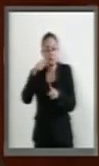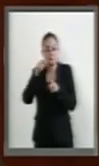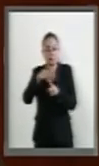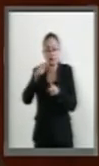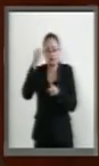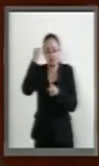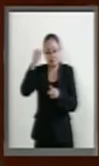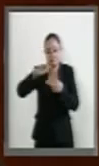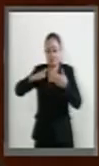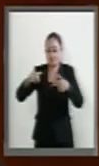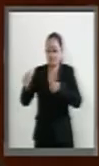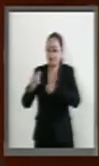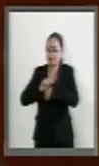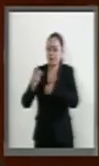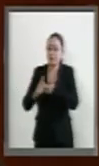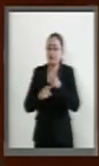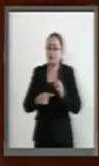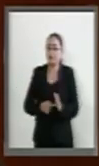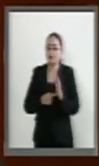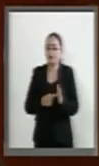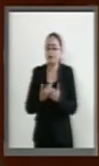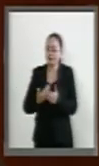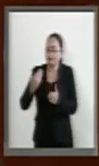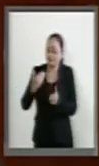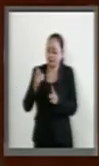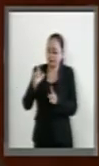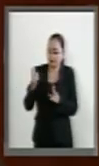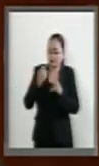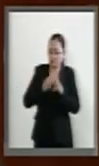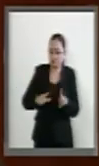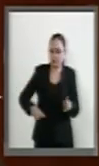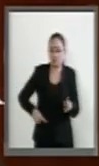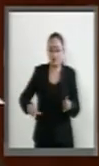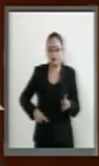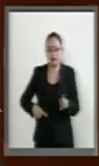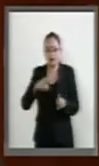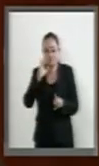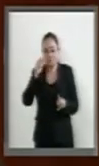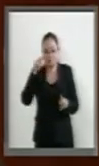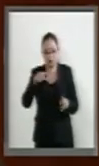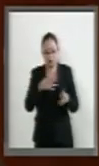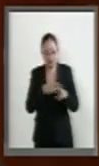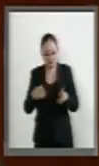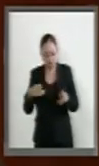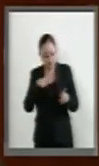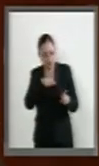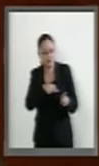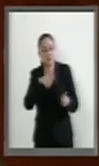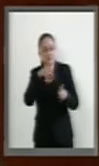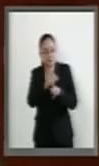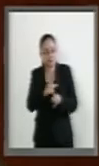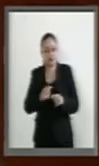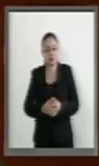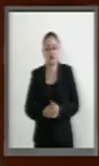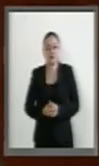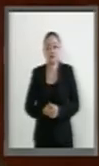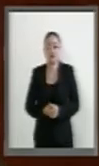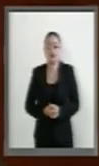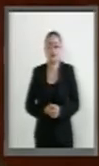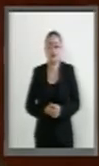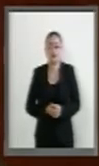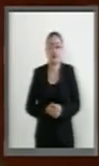política exterior que se planteó al inicio de esta administración. Y afortunadamente,